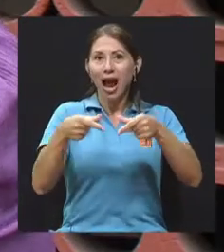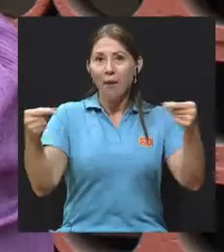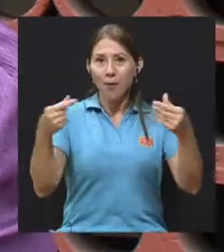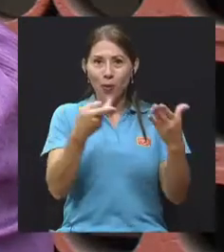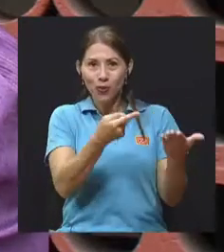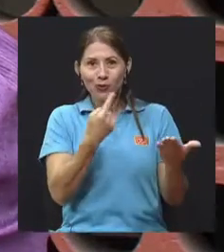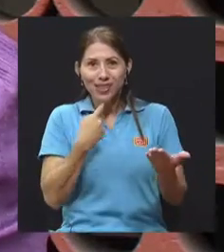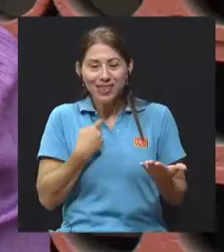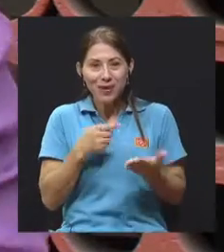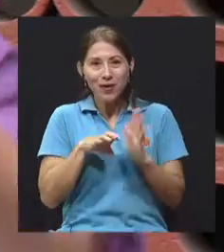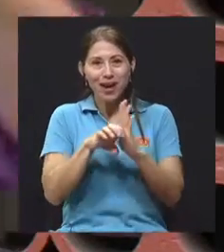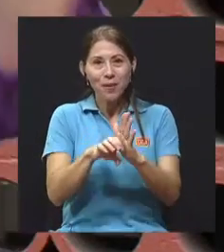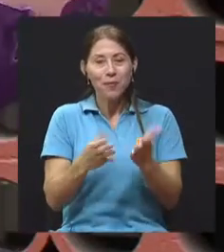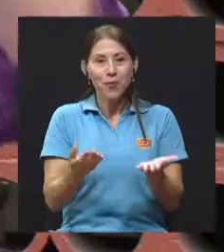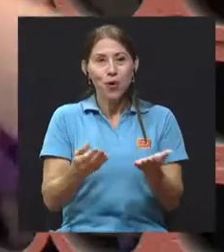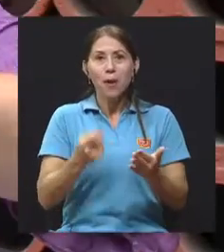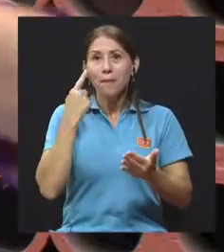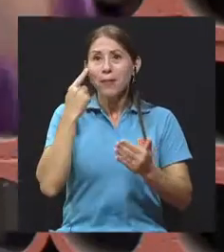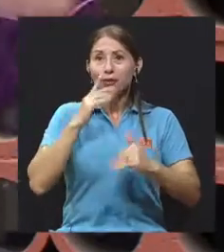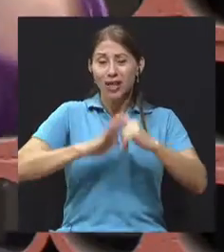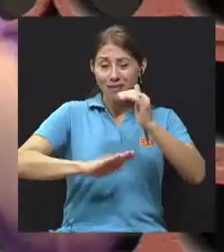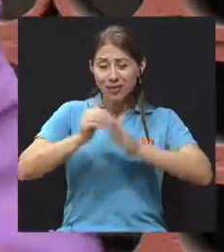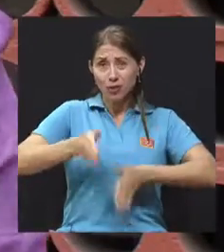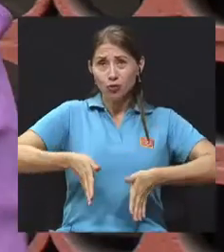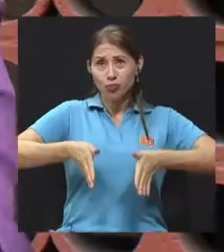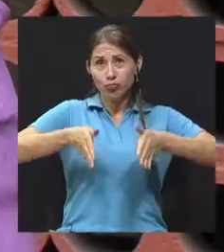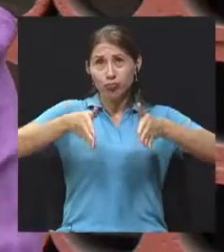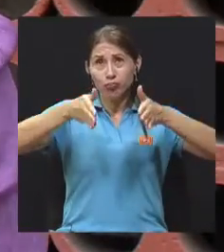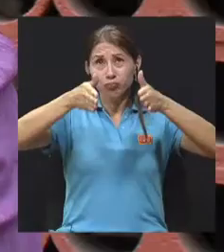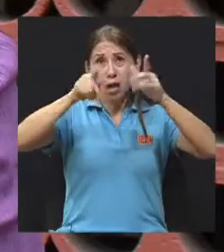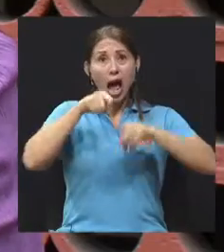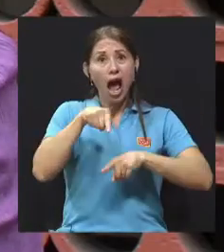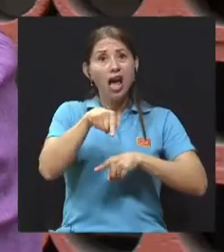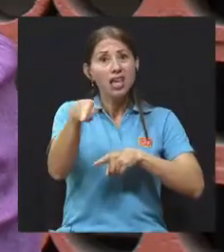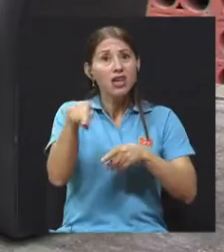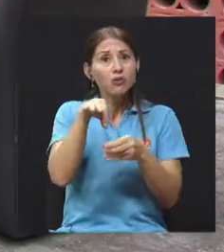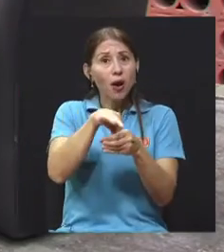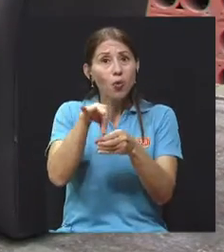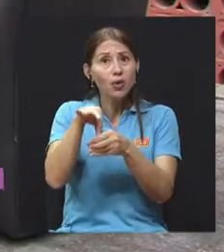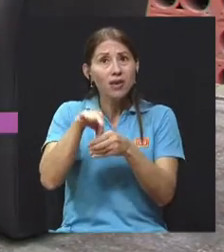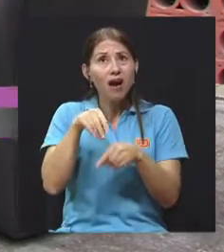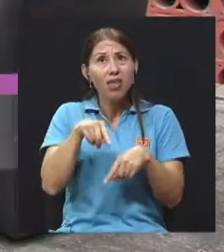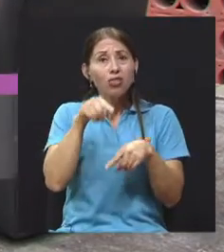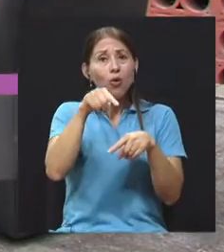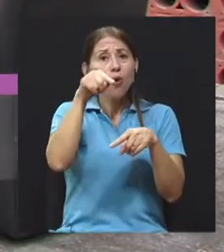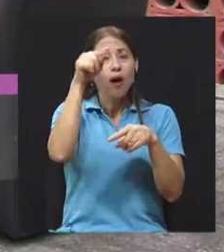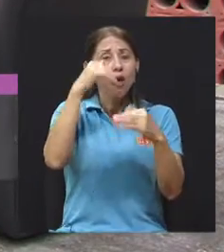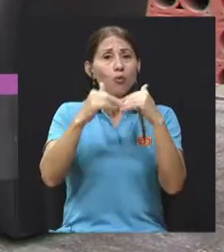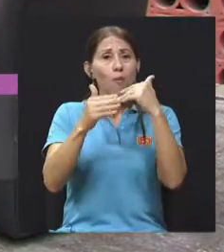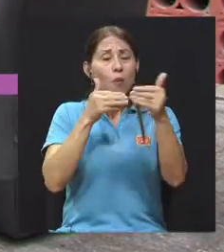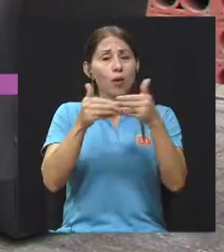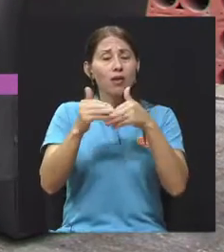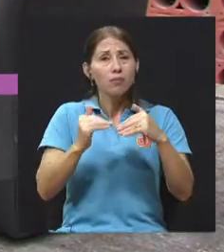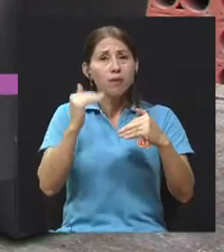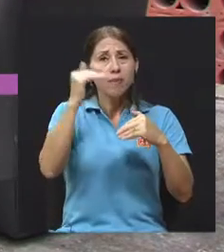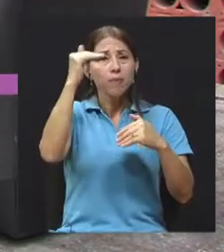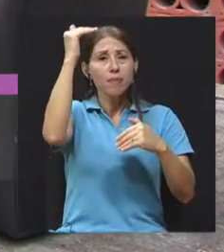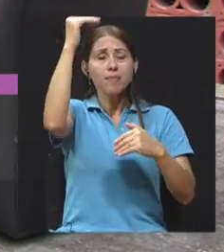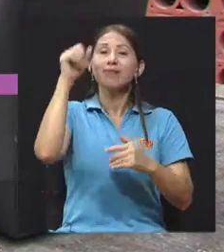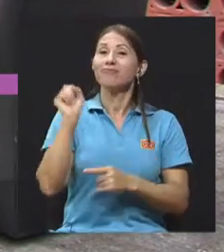que usted nos traía, que efectivamente son rascacielos y ahí mismo van cultivando para arriba. Sí, tenemos que ser más sociables,